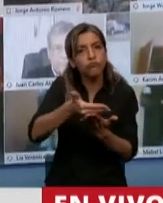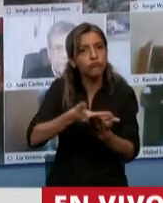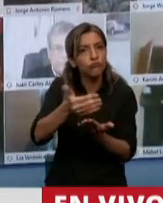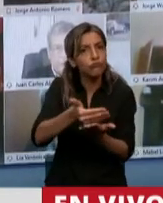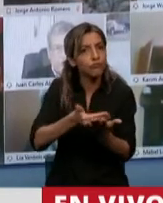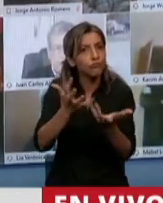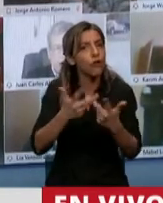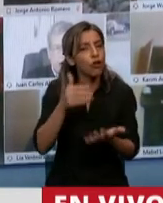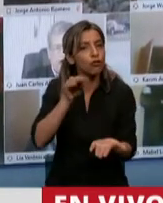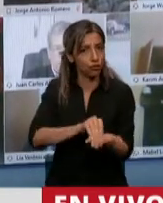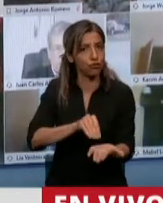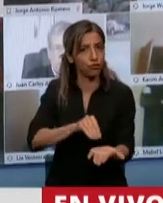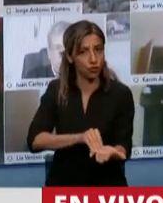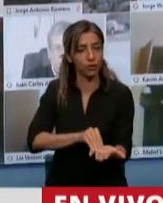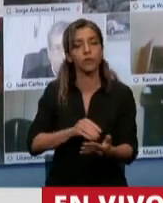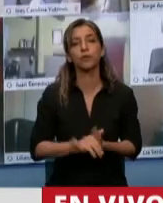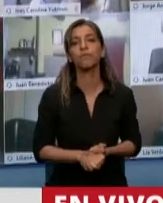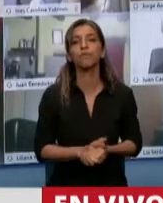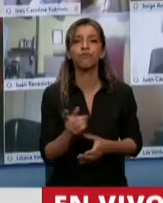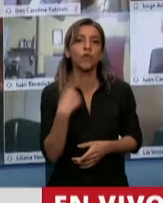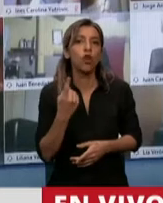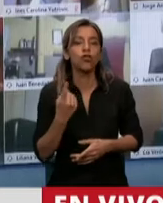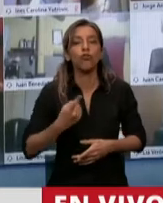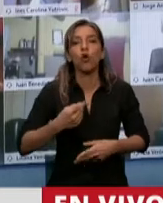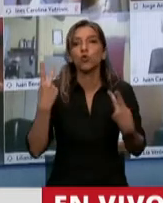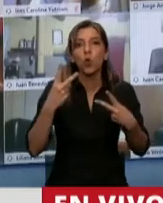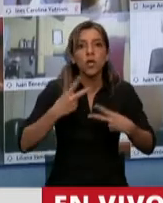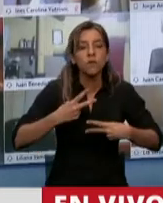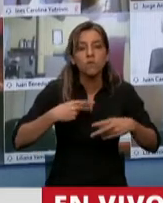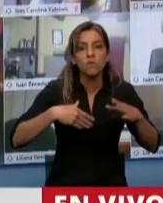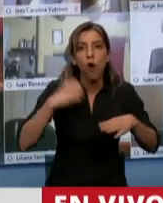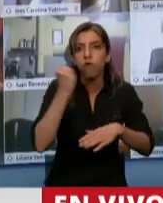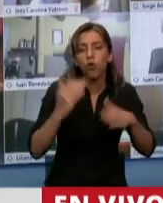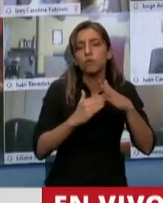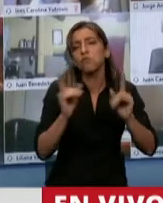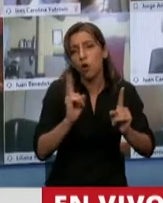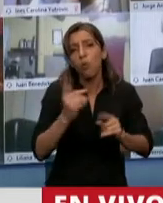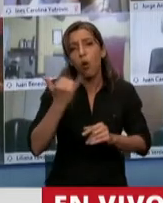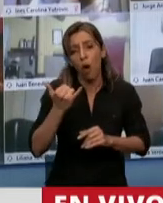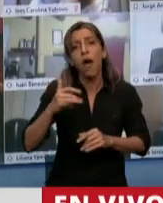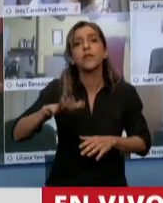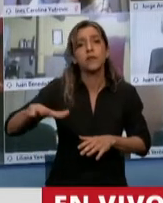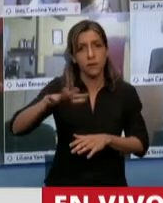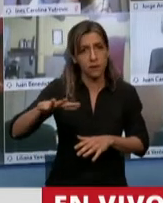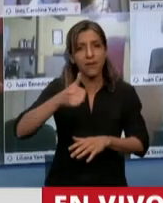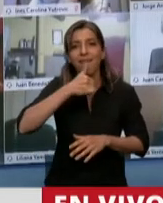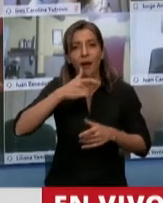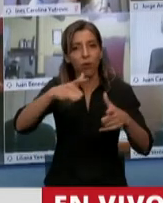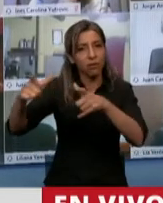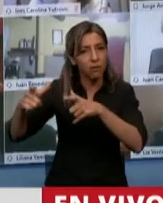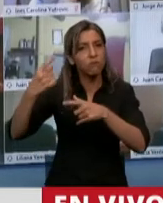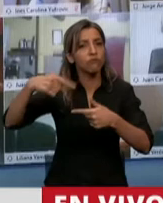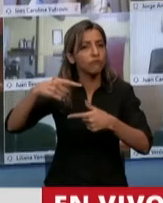turismo, pero tenemos lo nuestro, como las aguas termales en Presidencia Roqueza Esteña, como el